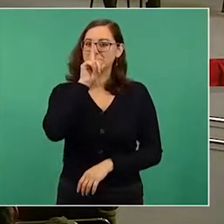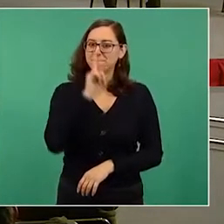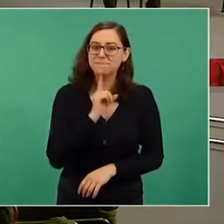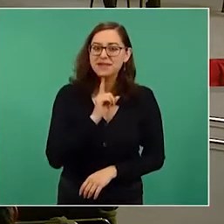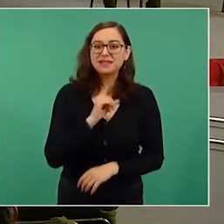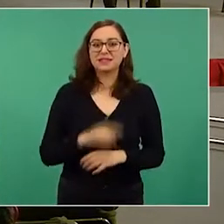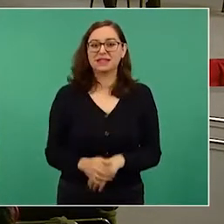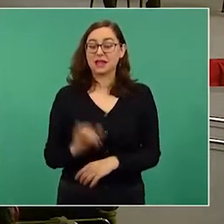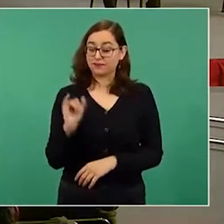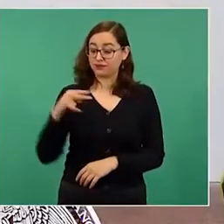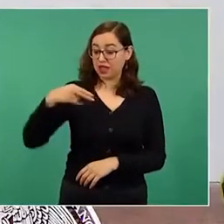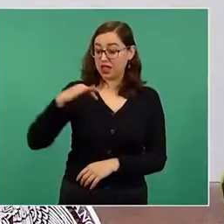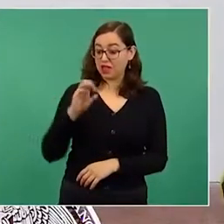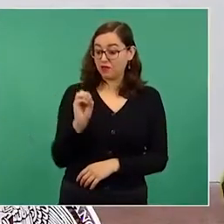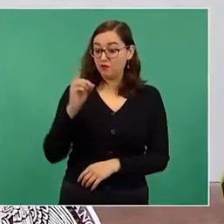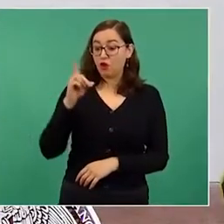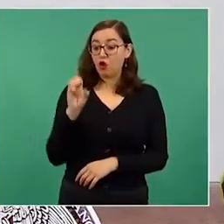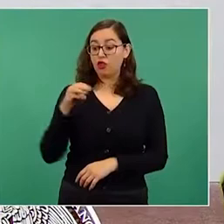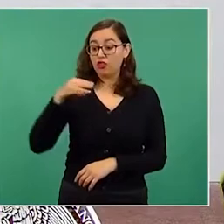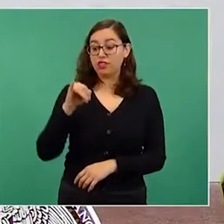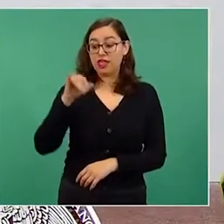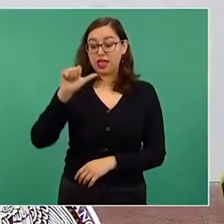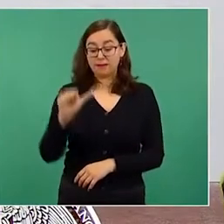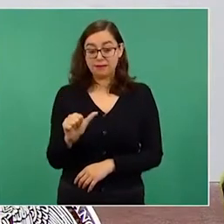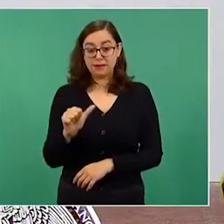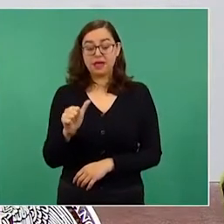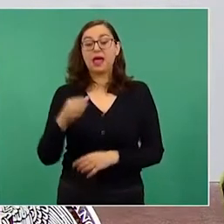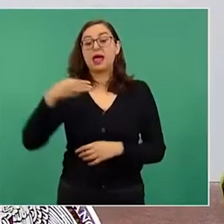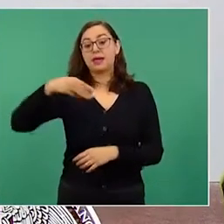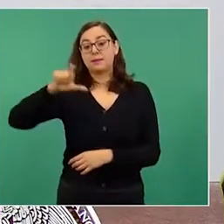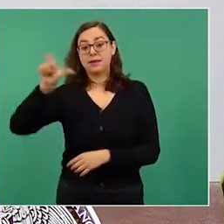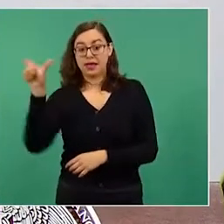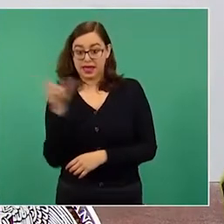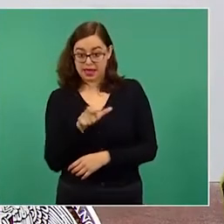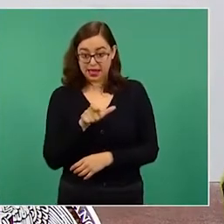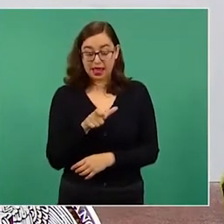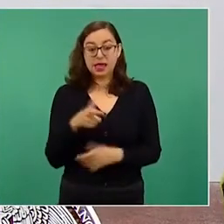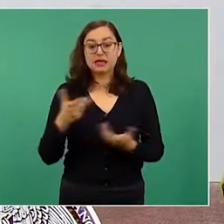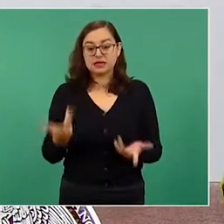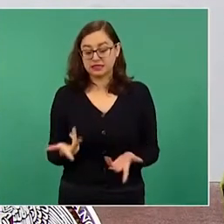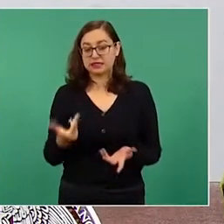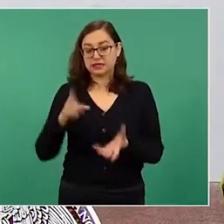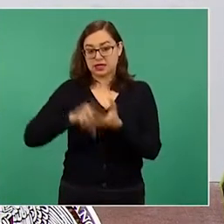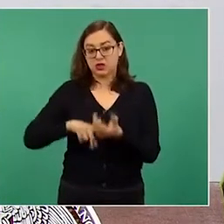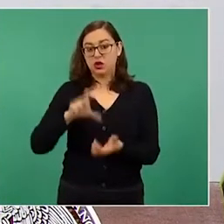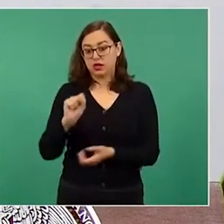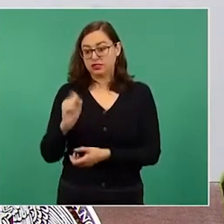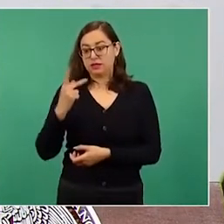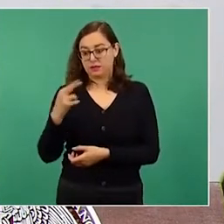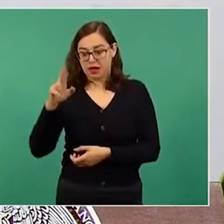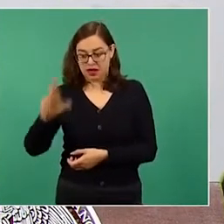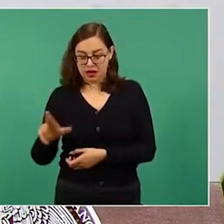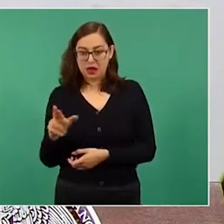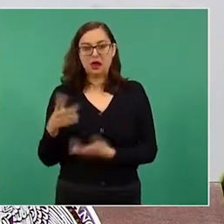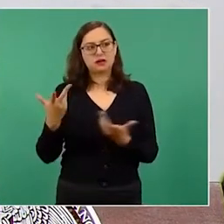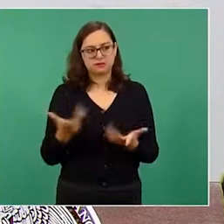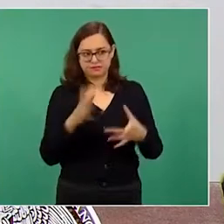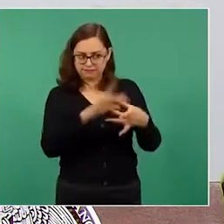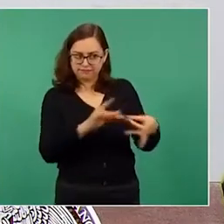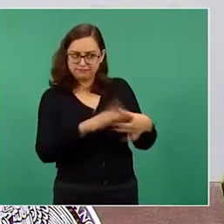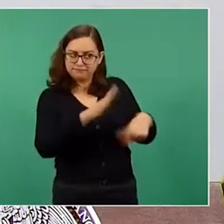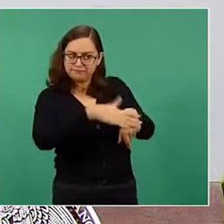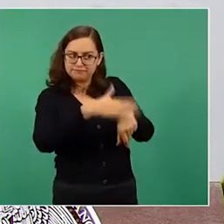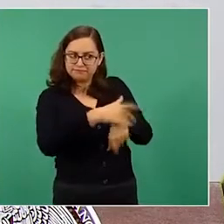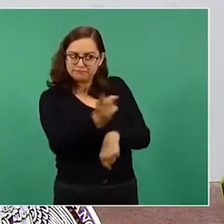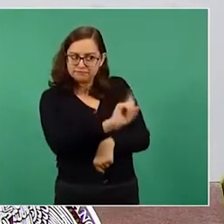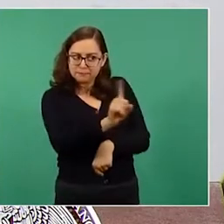MX, iniciativa del Sistema Público de Radifusión del Estado Mexicano, desmintió la versión, pero el medio no se dio por